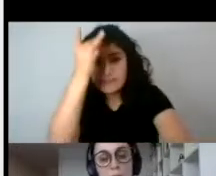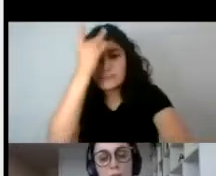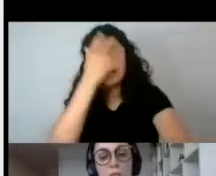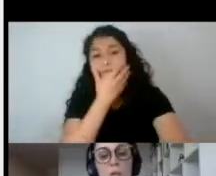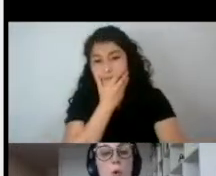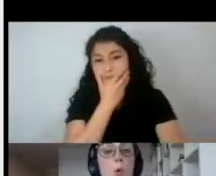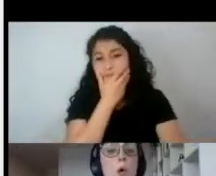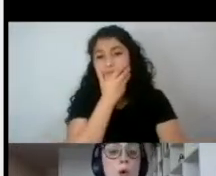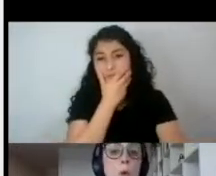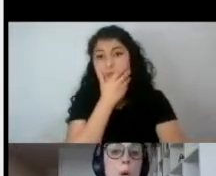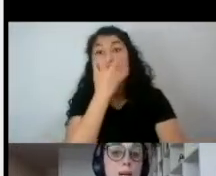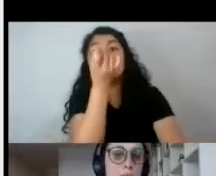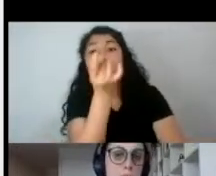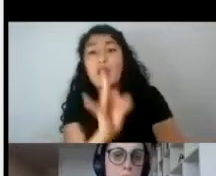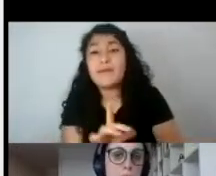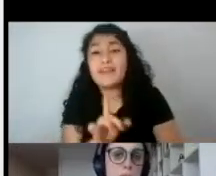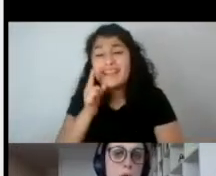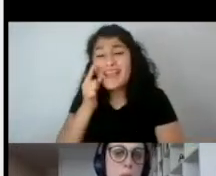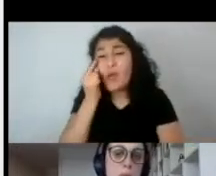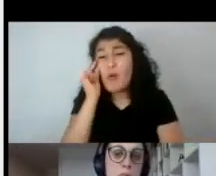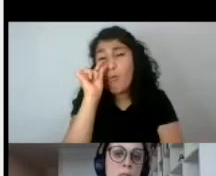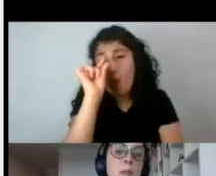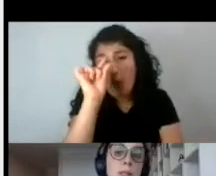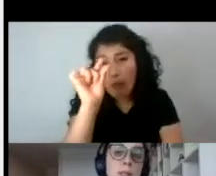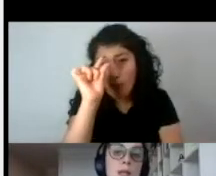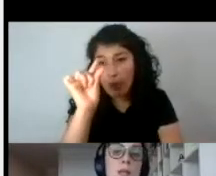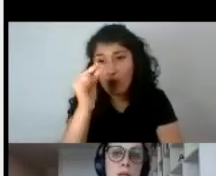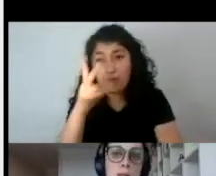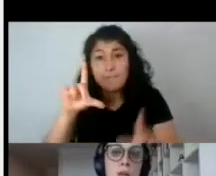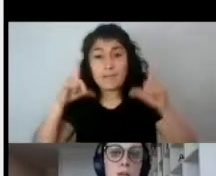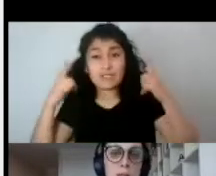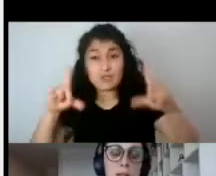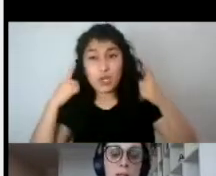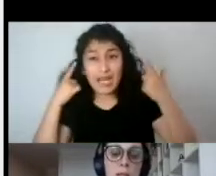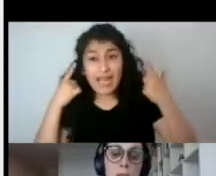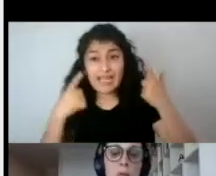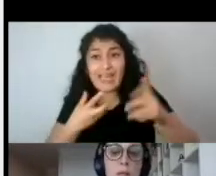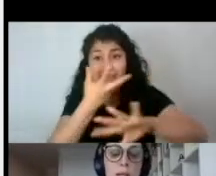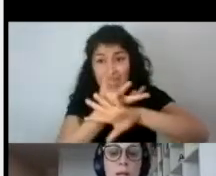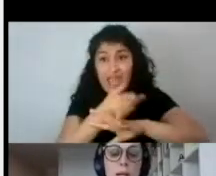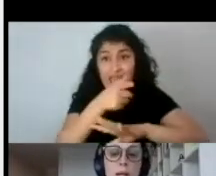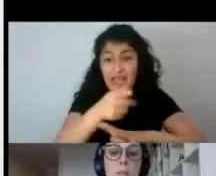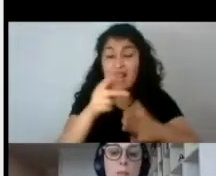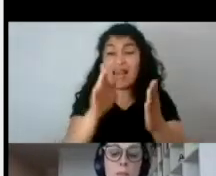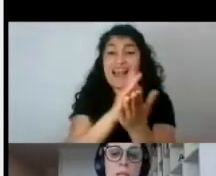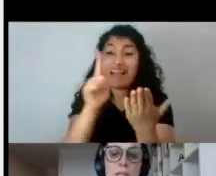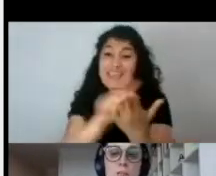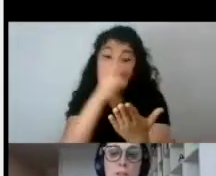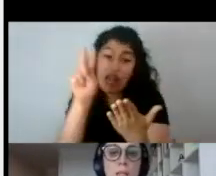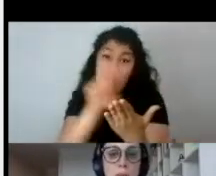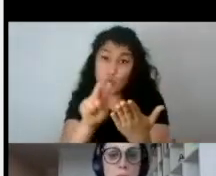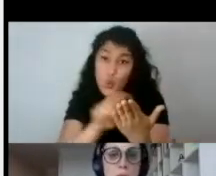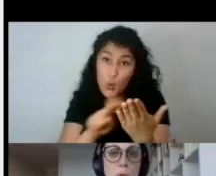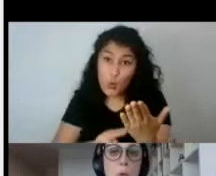trató que solo un cuarto de los personajes que aparecían en esas obras de literatura juvenil eran personajes